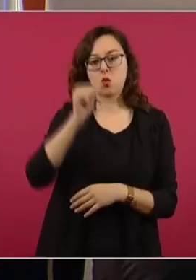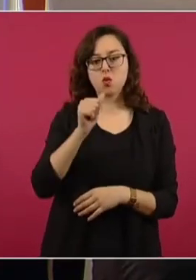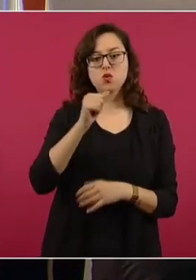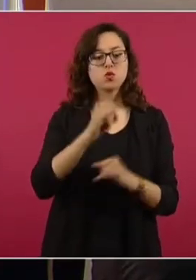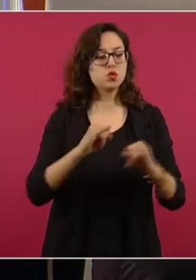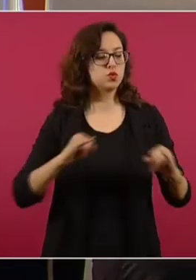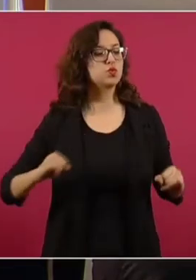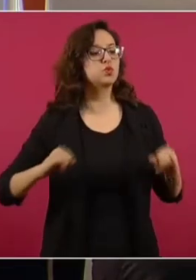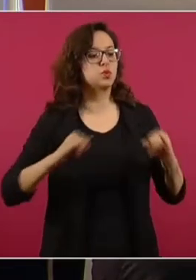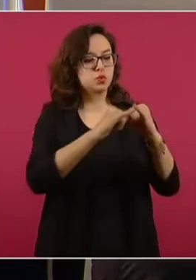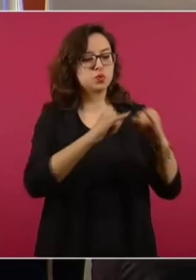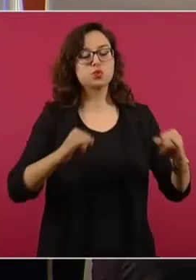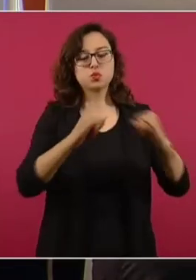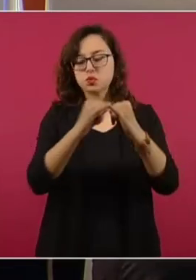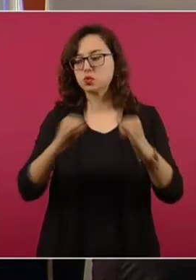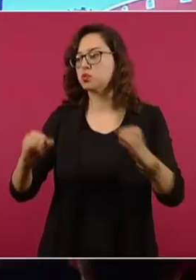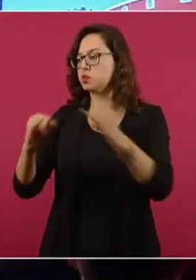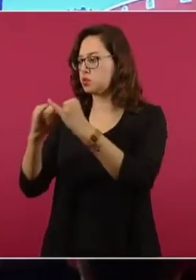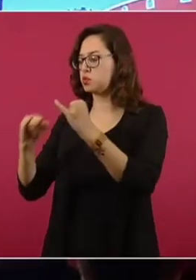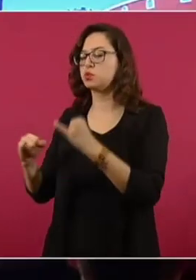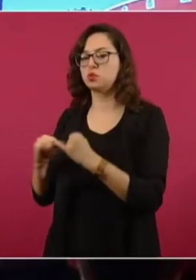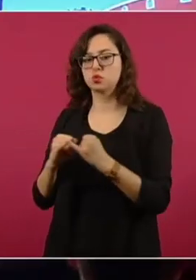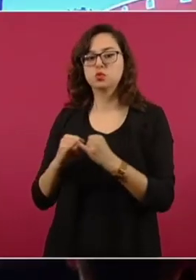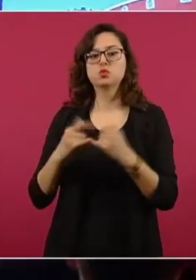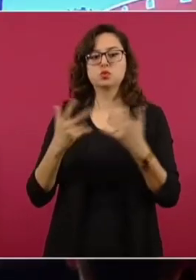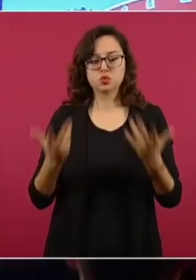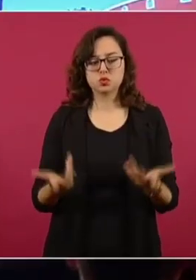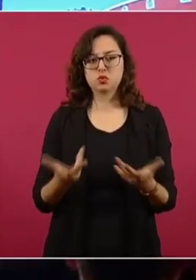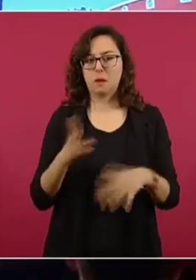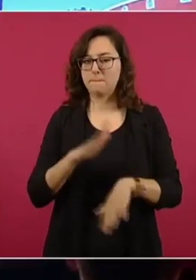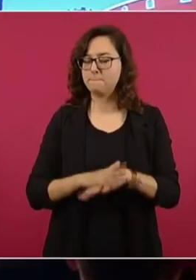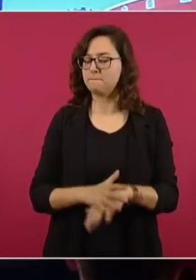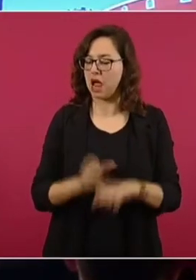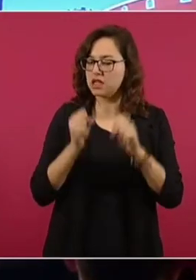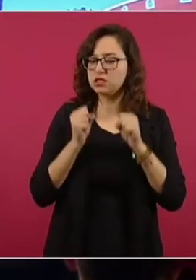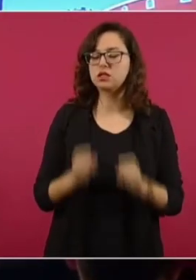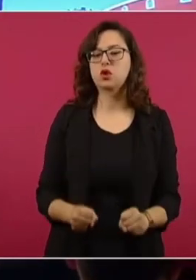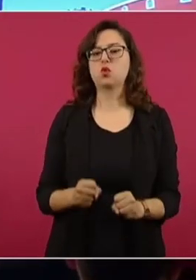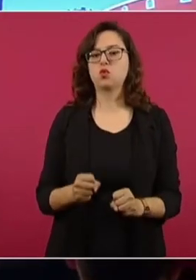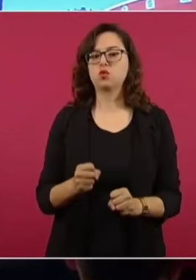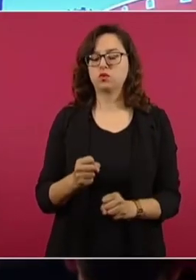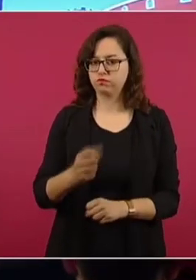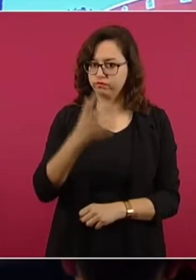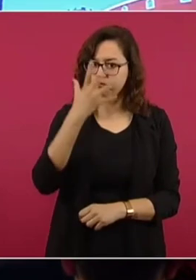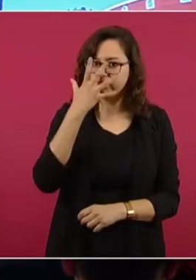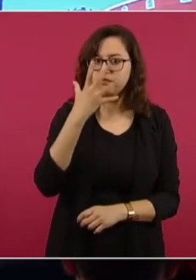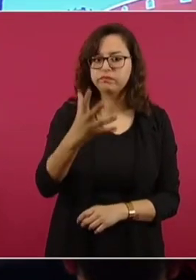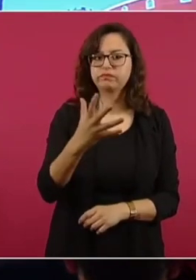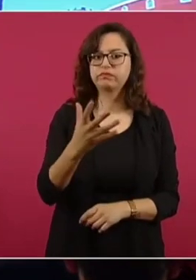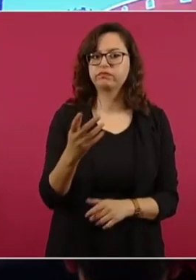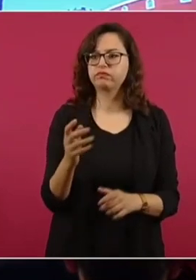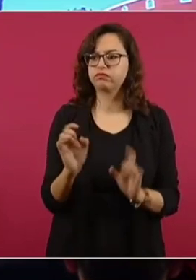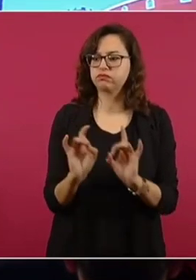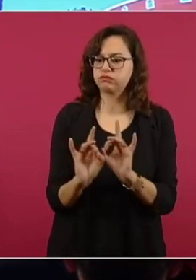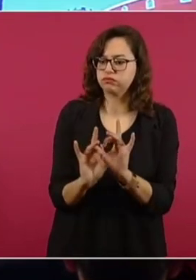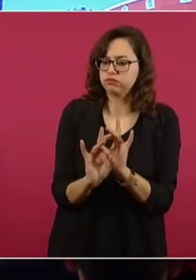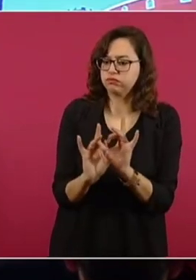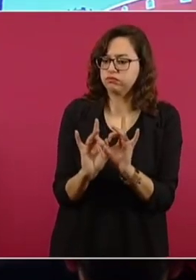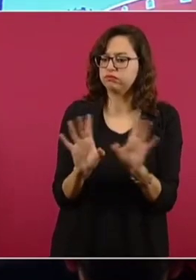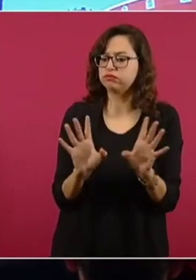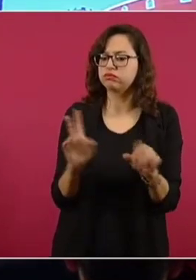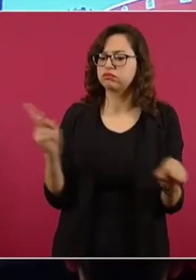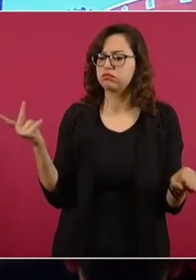instituciones, se determinó para darle mayor certeza a las causas que ocasionaron el sentido